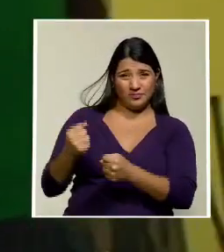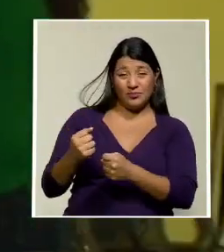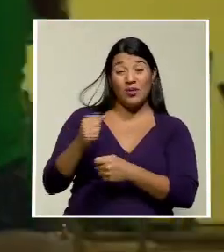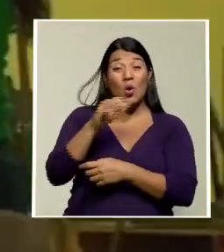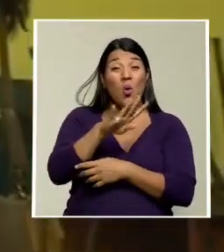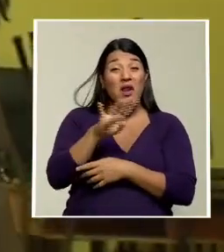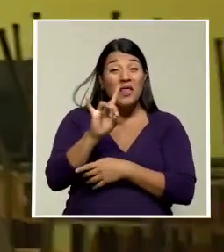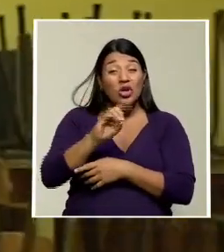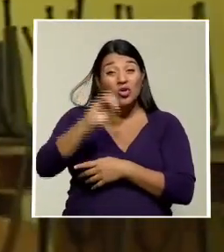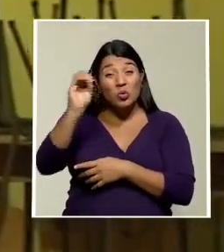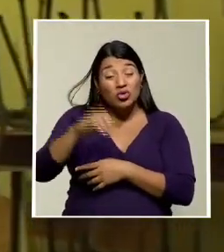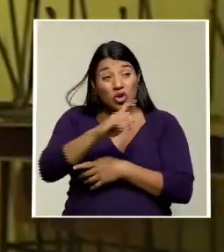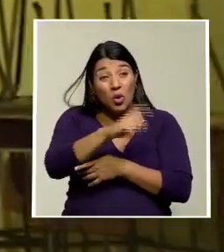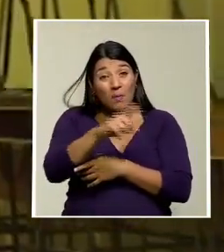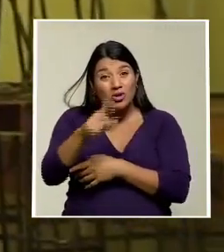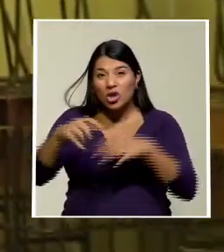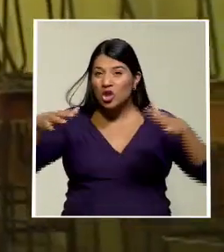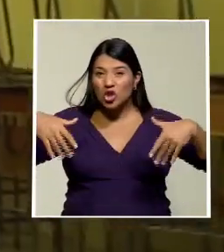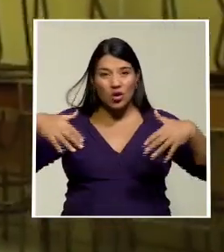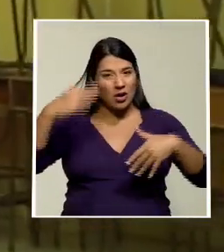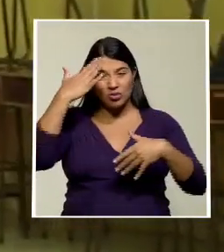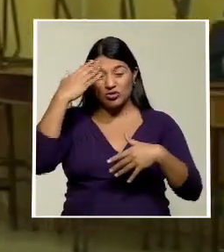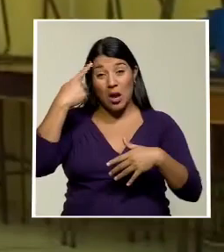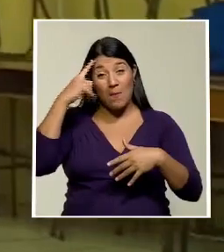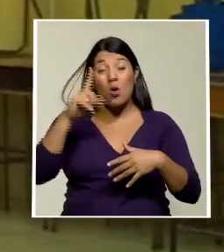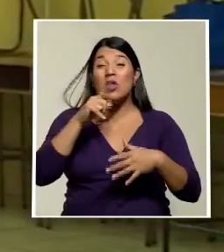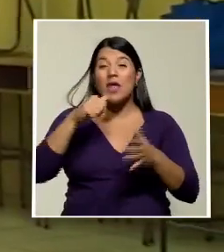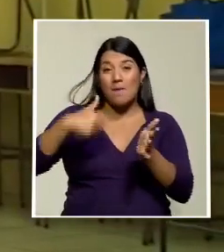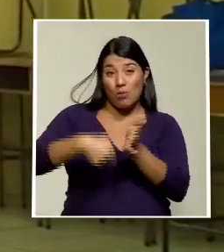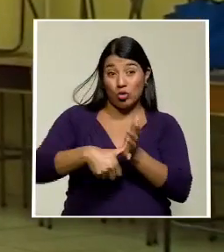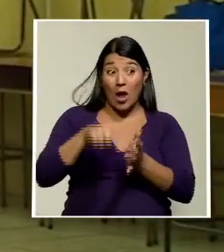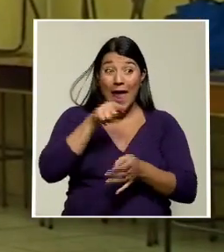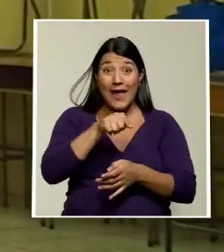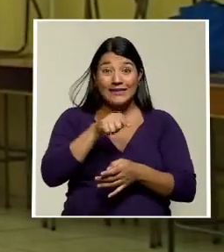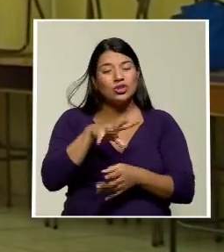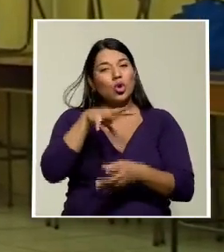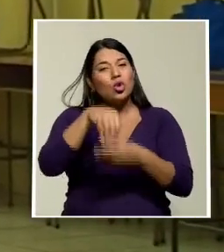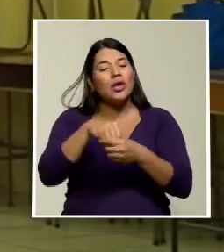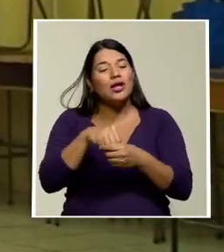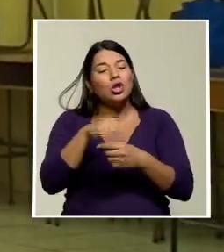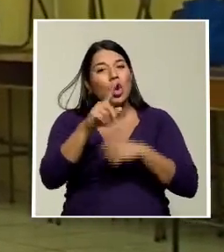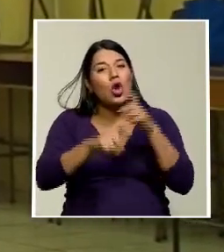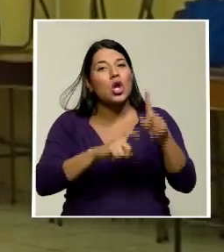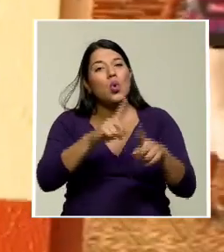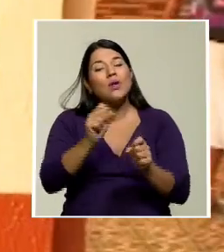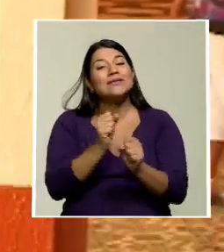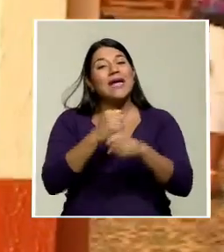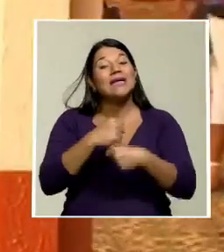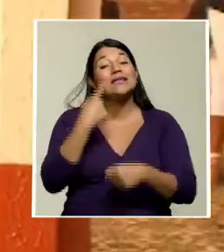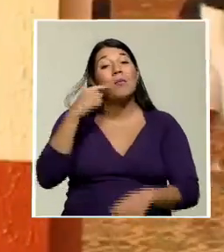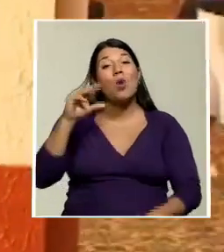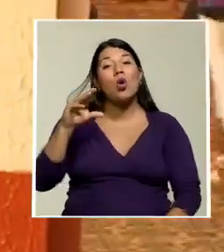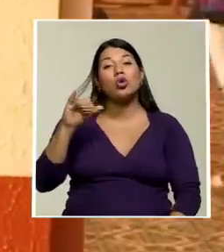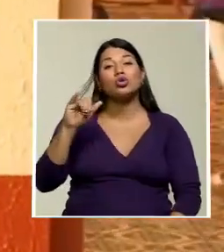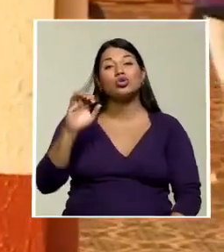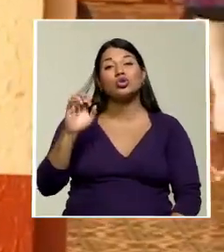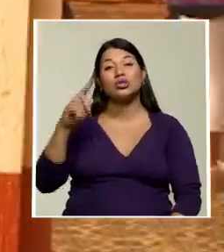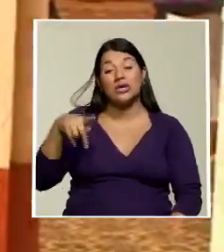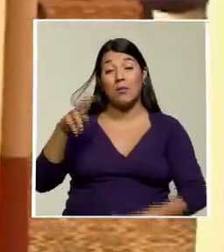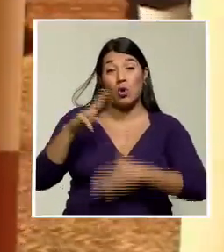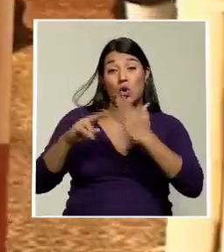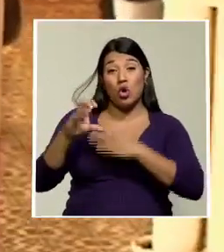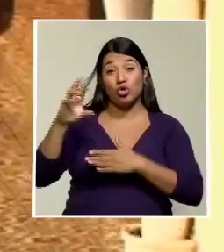sabe por quién lo hará. Los datos forman parte de la encuesta más reciente del CIEP de la Universidad de Costa Rica, para la cual se realizaron